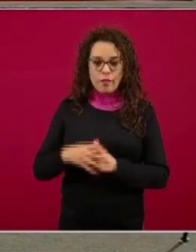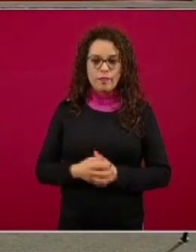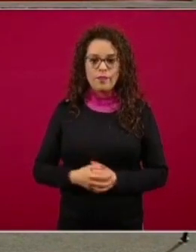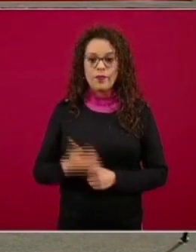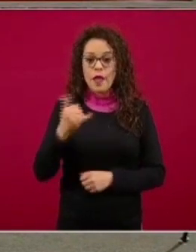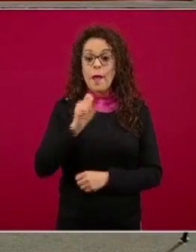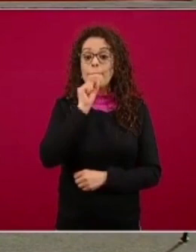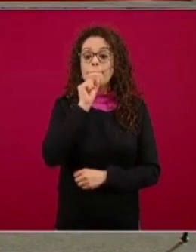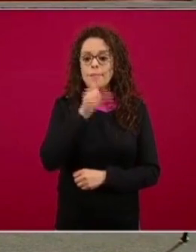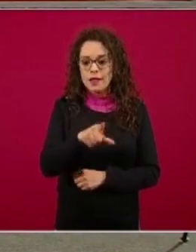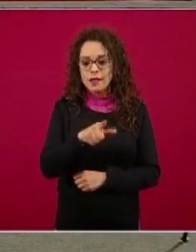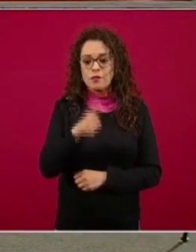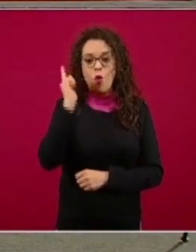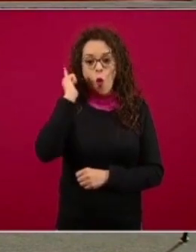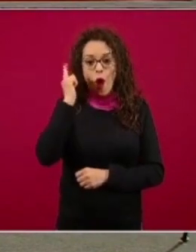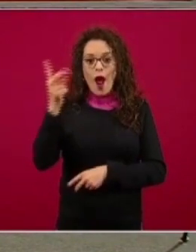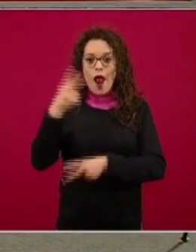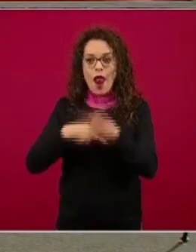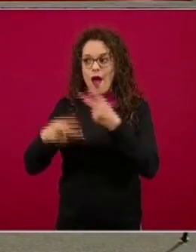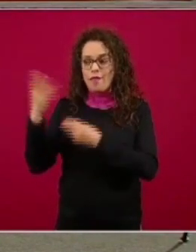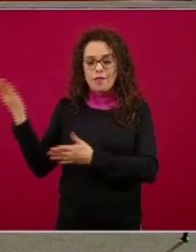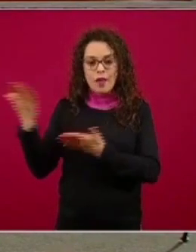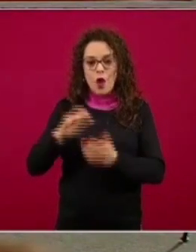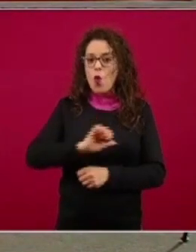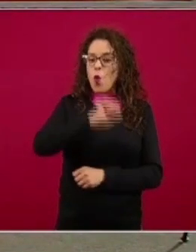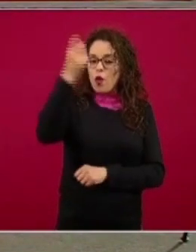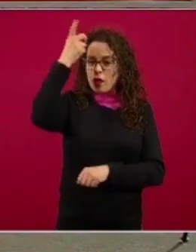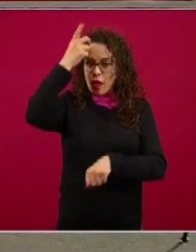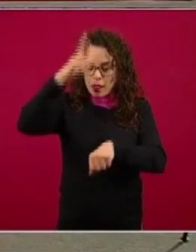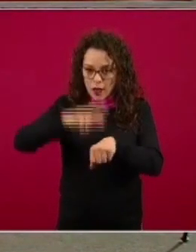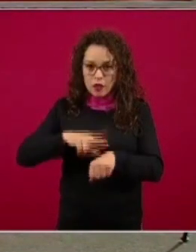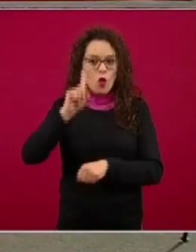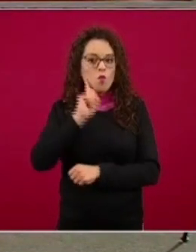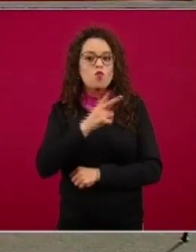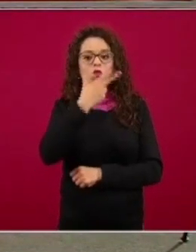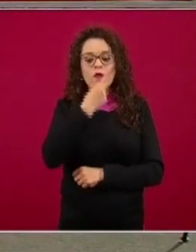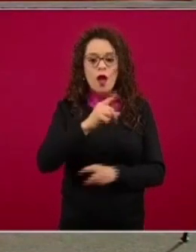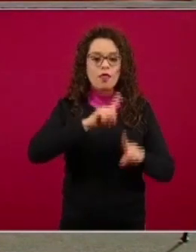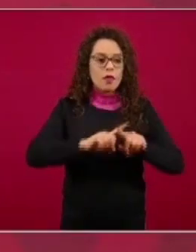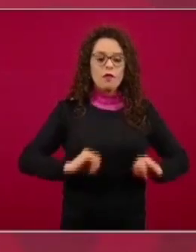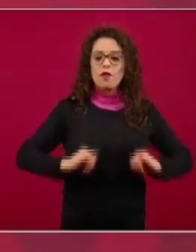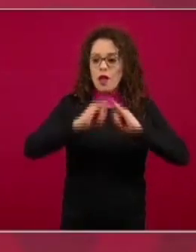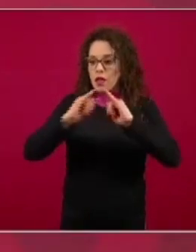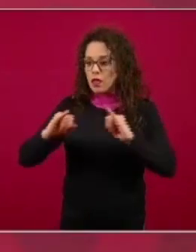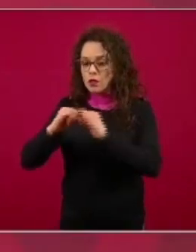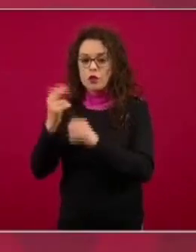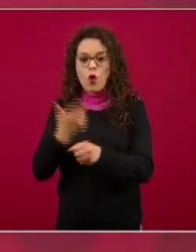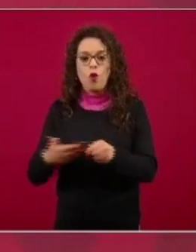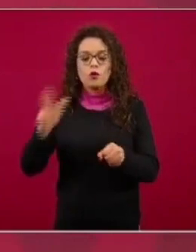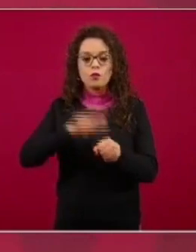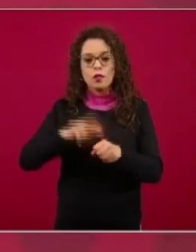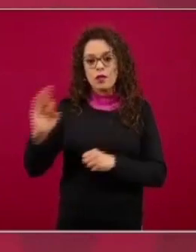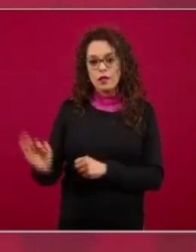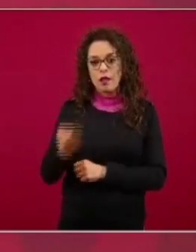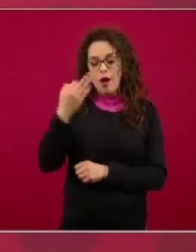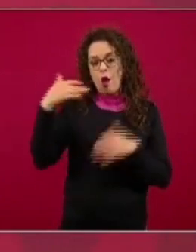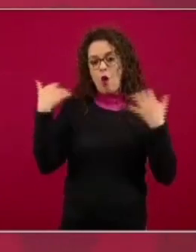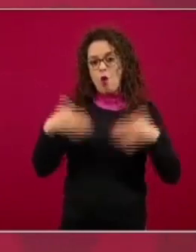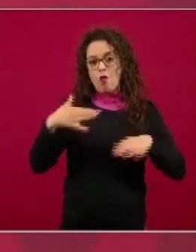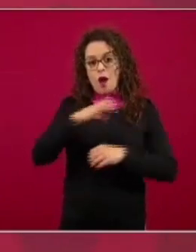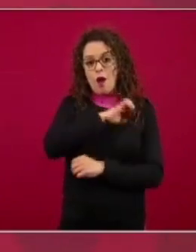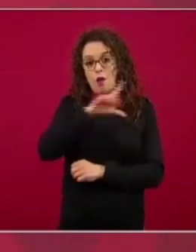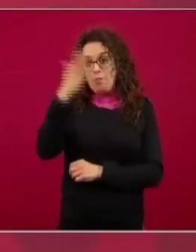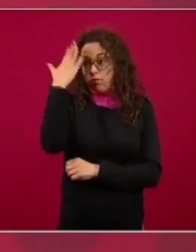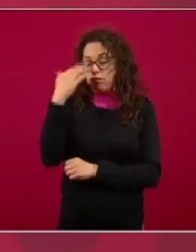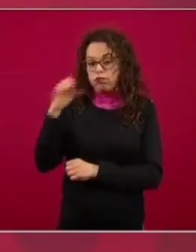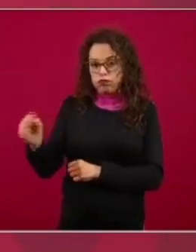privilegio ojalá de tener a otras directoras y directores de institutos y de hospitales federales de alta especialidad el